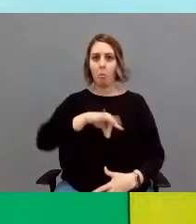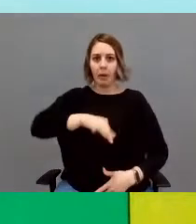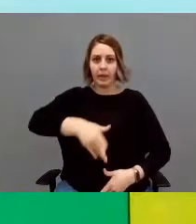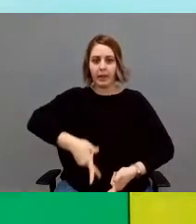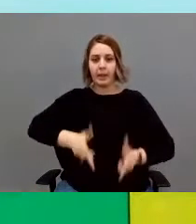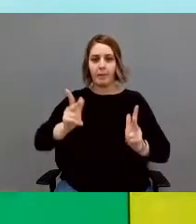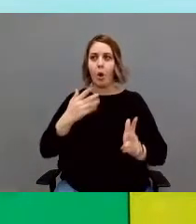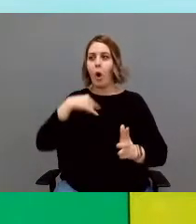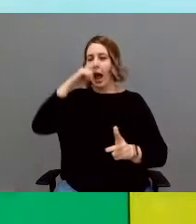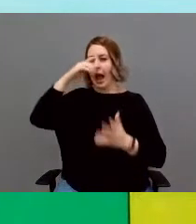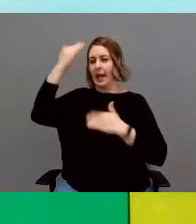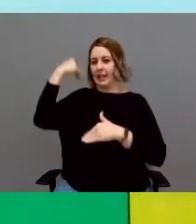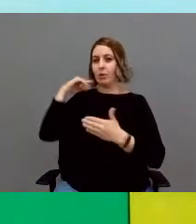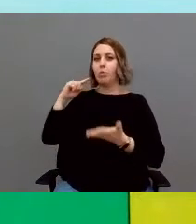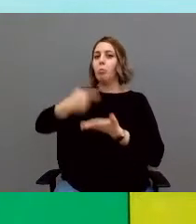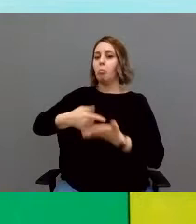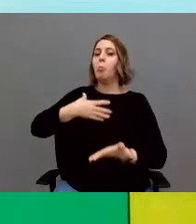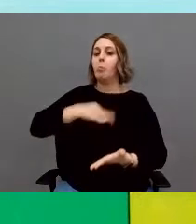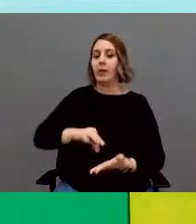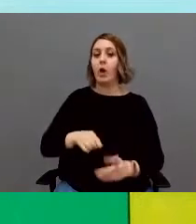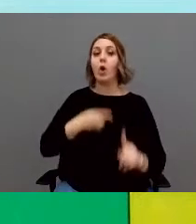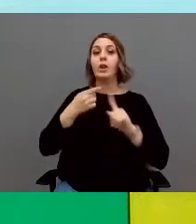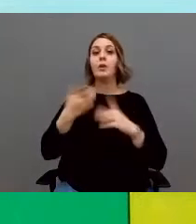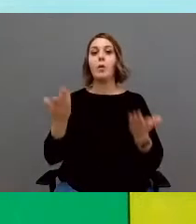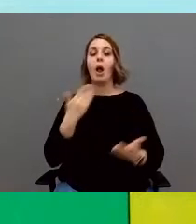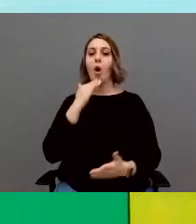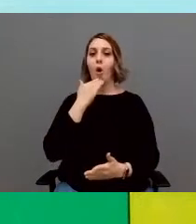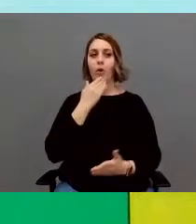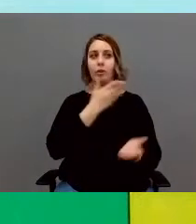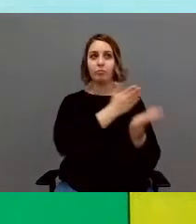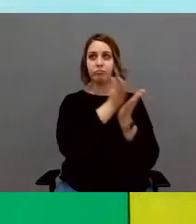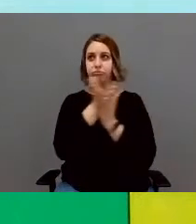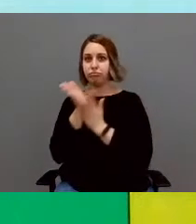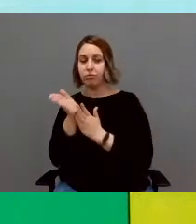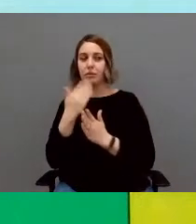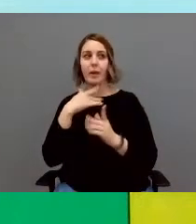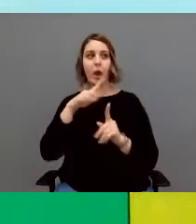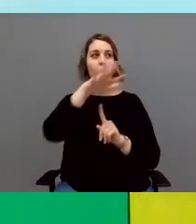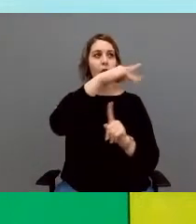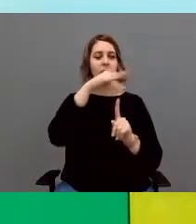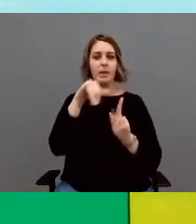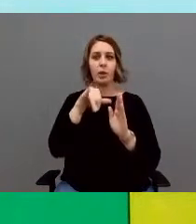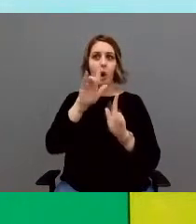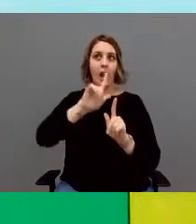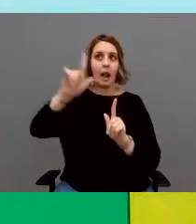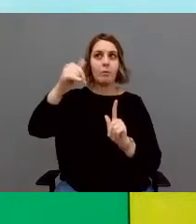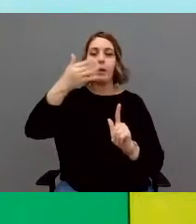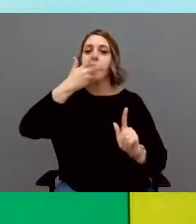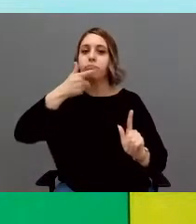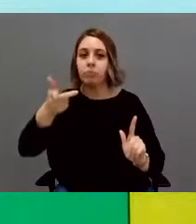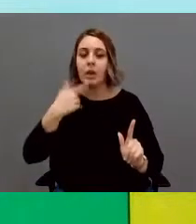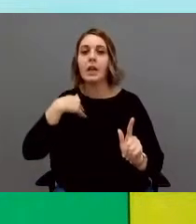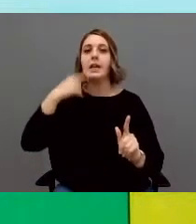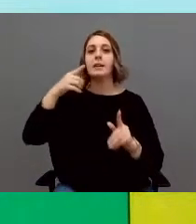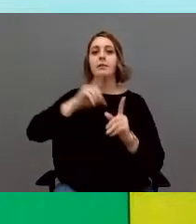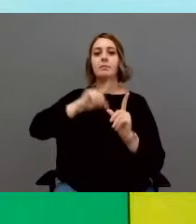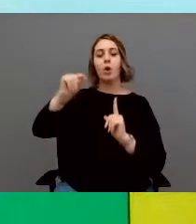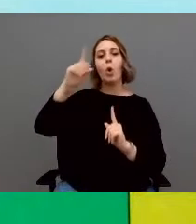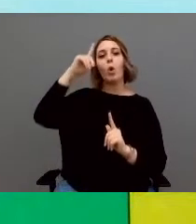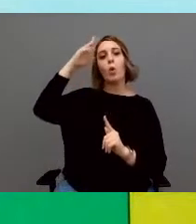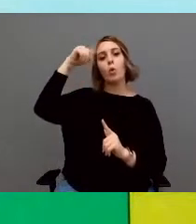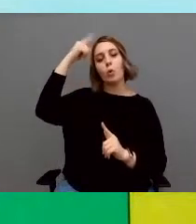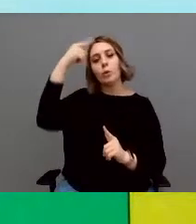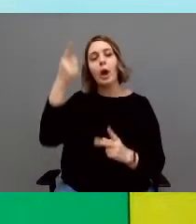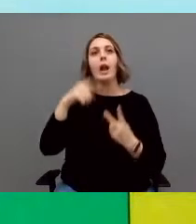alumnos. El objetivo de esta actividad es diversificar el ocio, el conocimiento del entorno menos próximo, salidas culturales, el